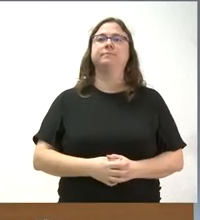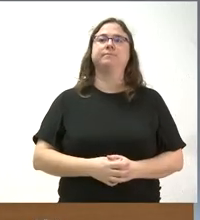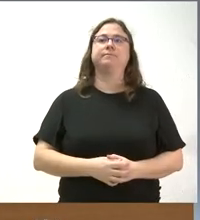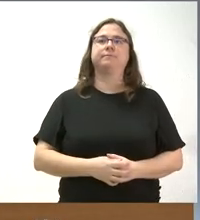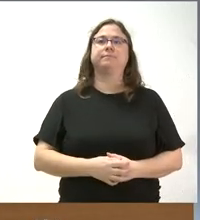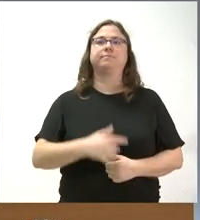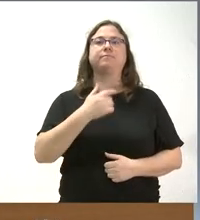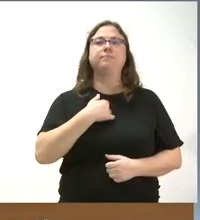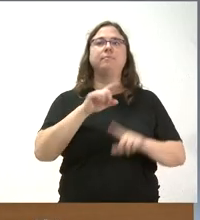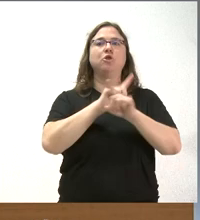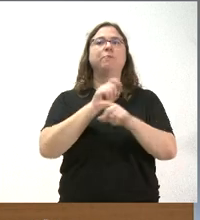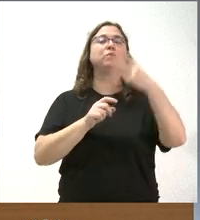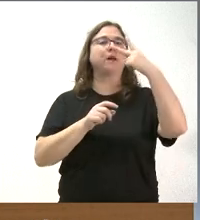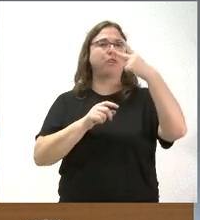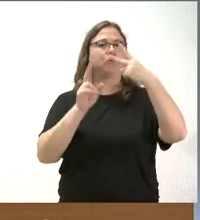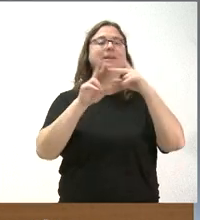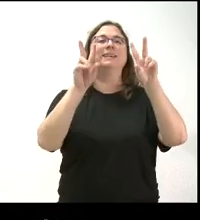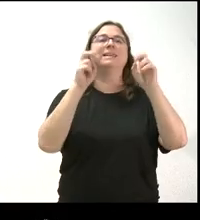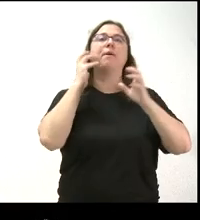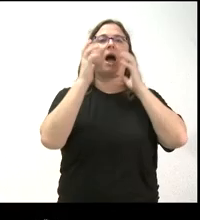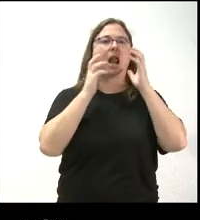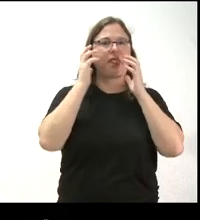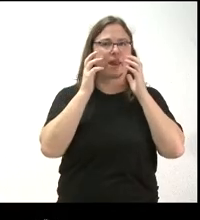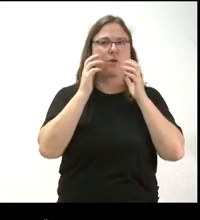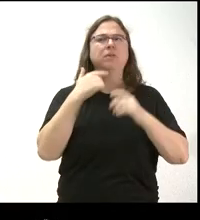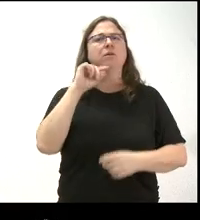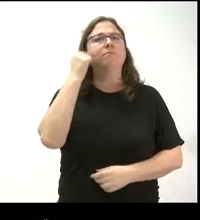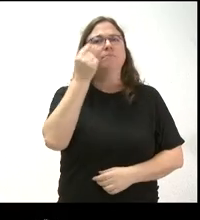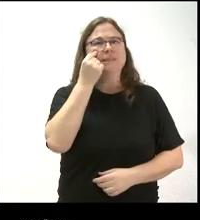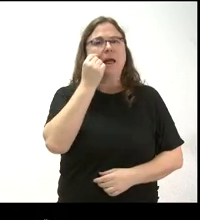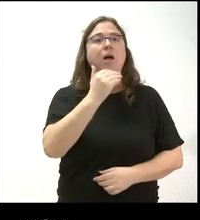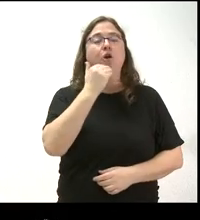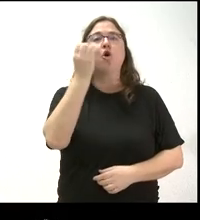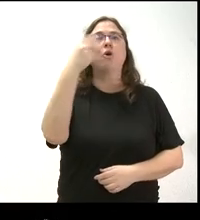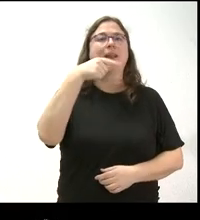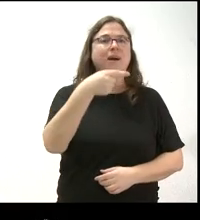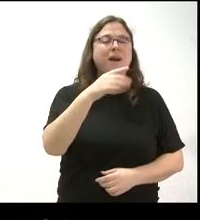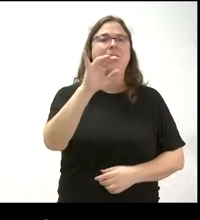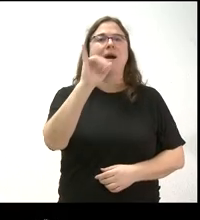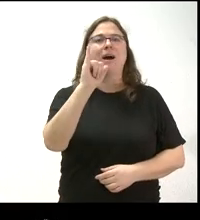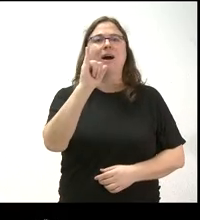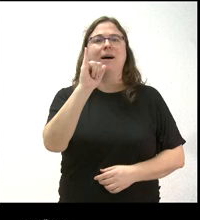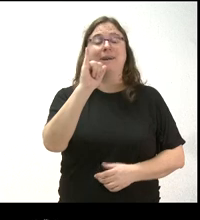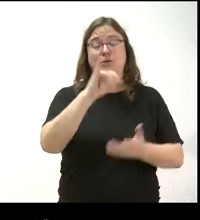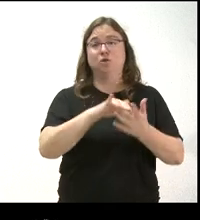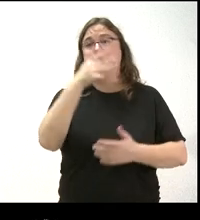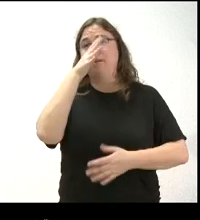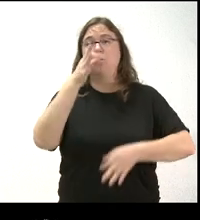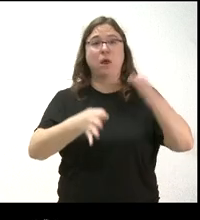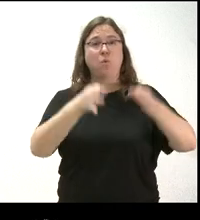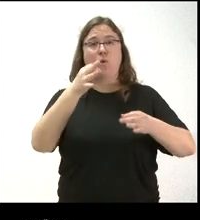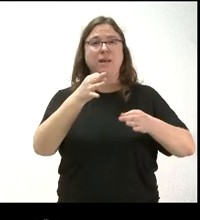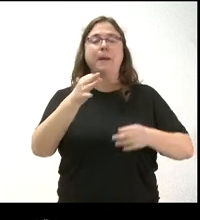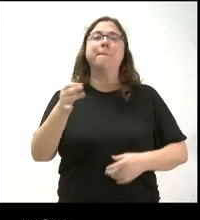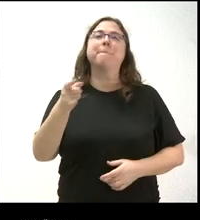Sí, yo tengo dos preguntas en materia ganadera. No sé si se ha enterado de que hay una ONG que ha denunciado ante el juzgado malas prácticas por